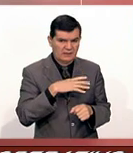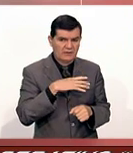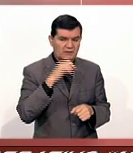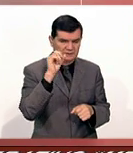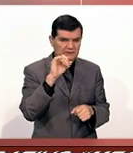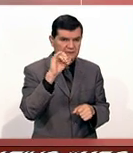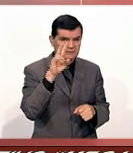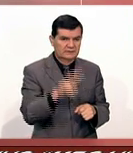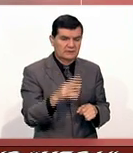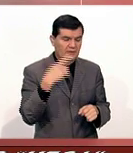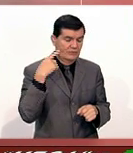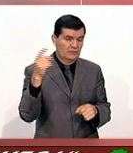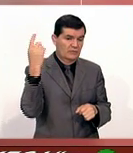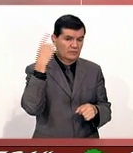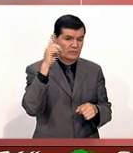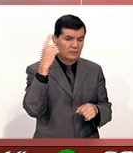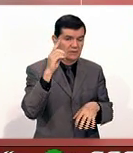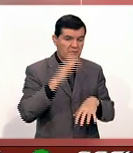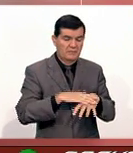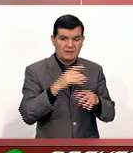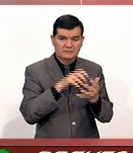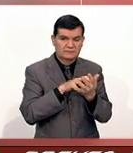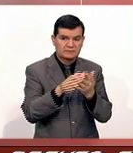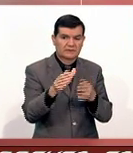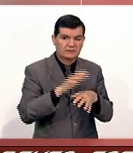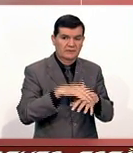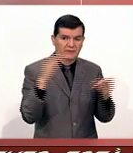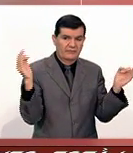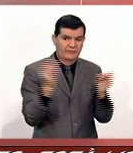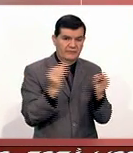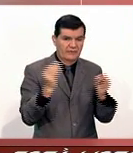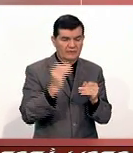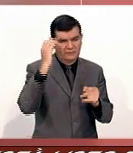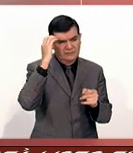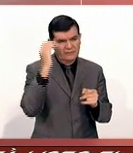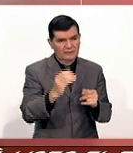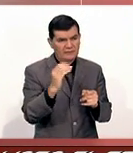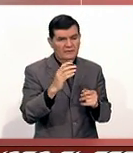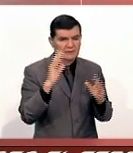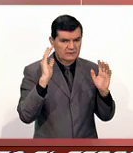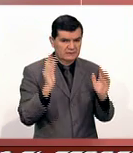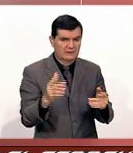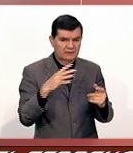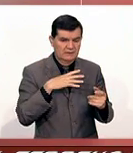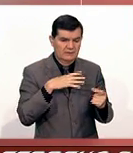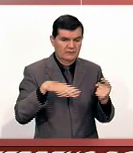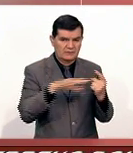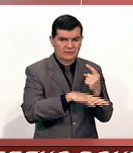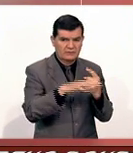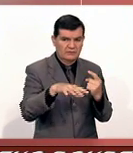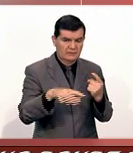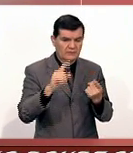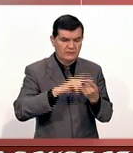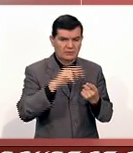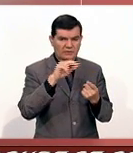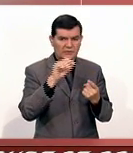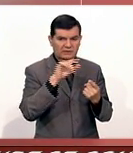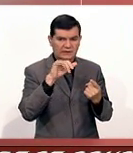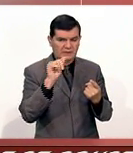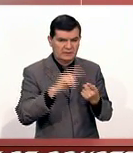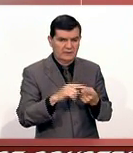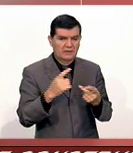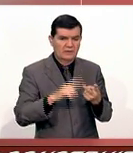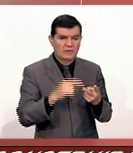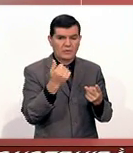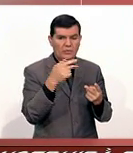efectivamente Durango es uno de los estados en donde se registran las bajas temperaturas. Tenemos la comunidad de La Rosilla en el municipio de